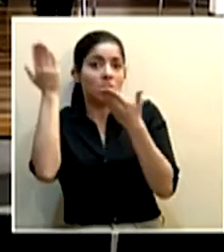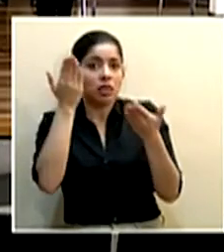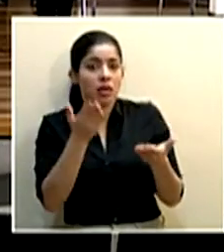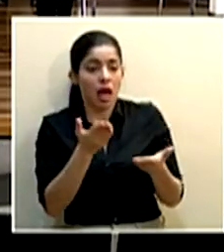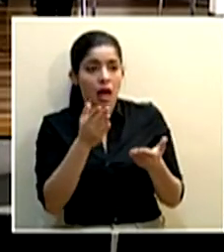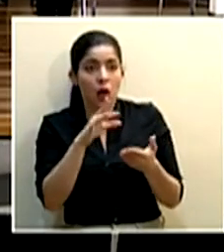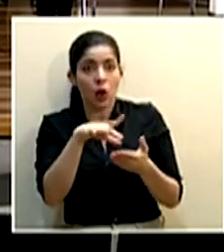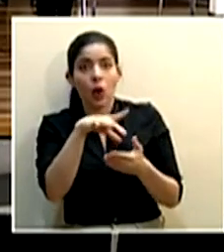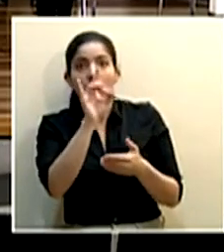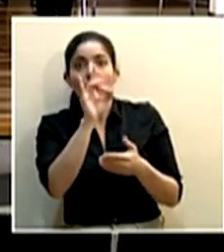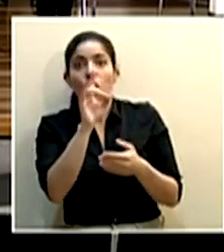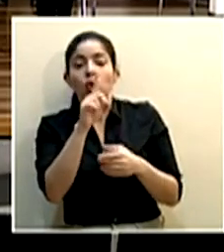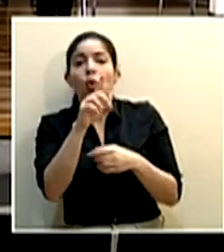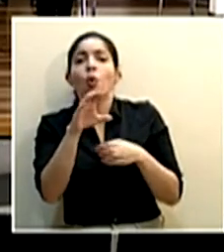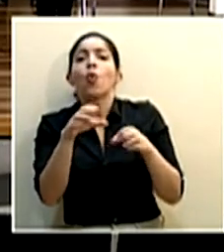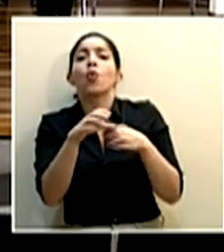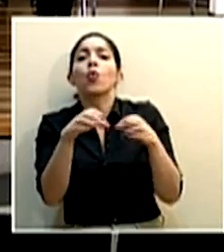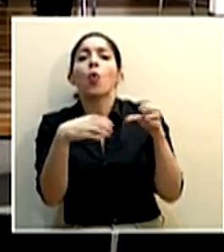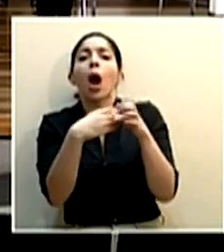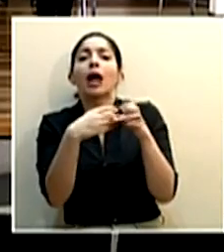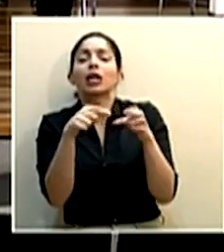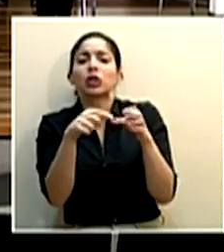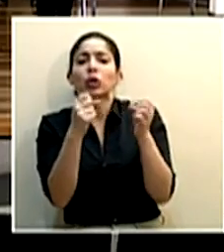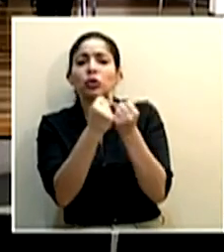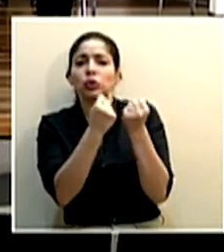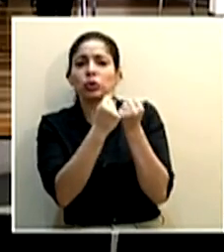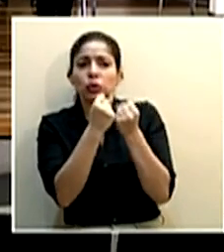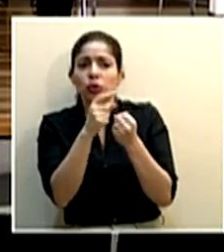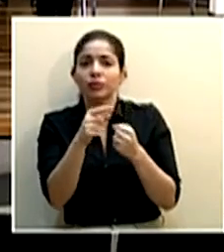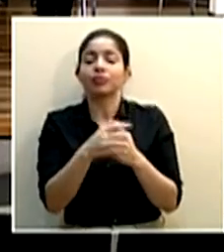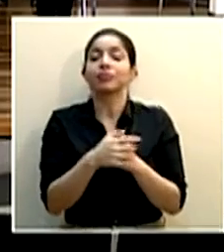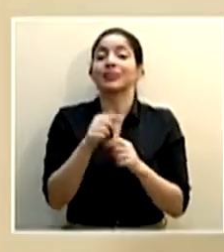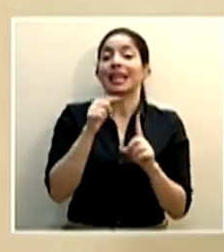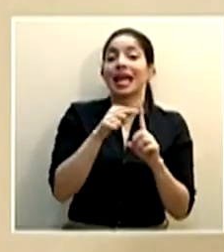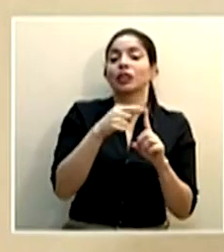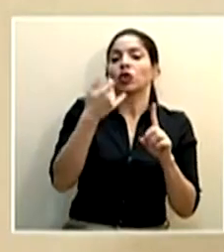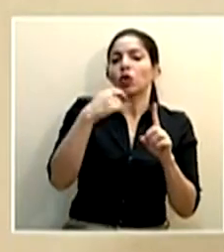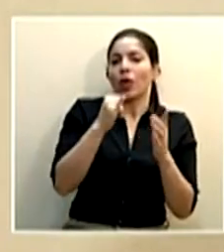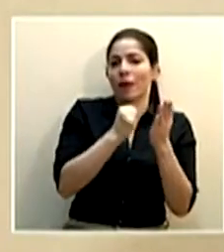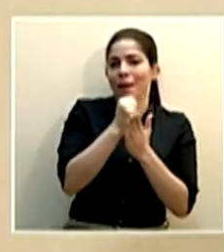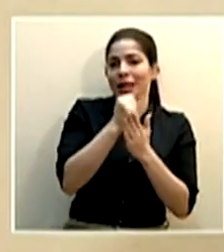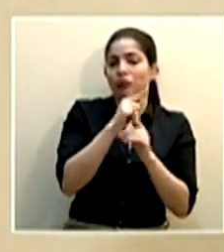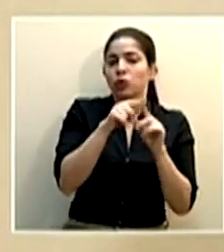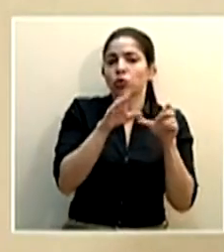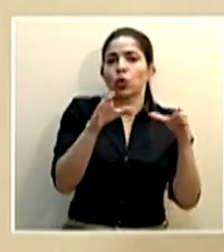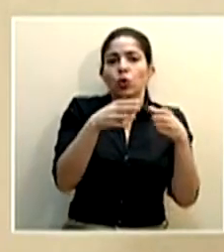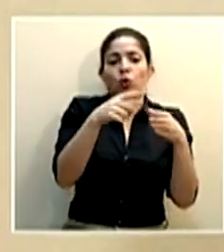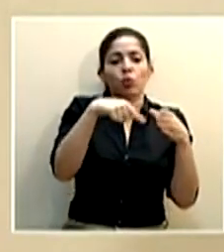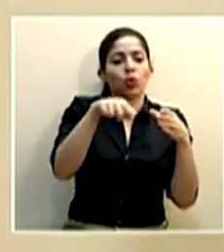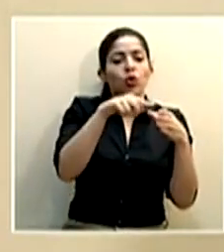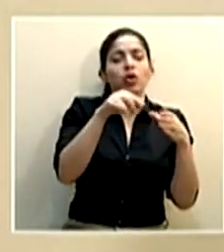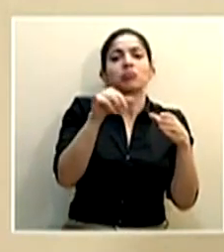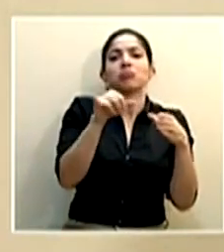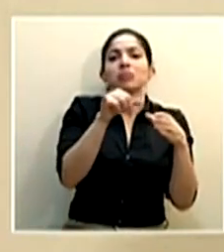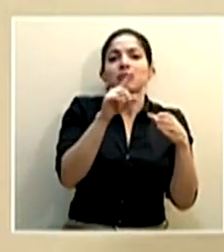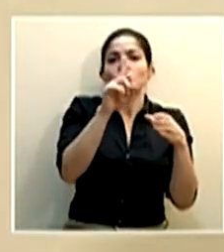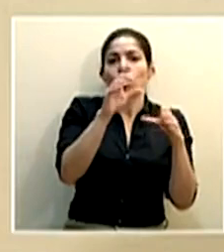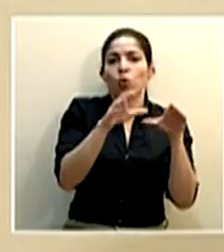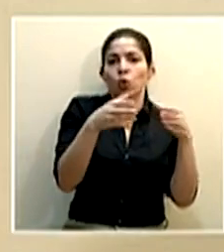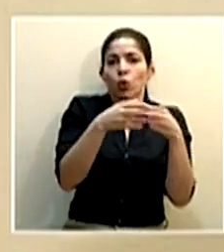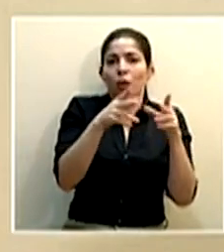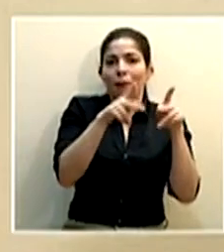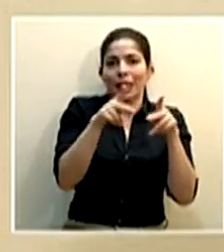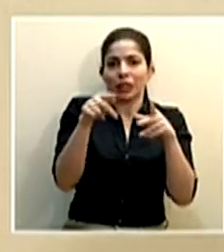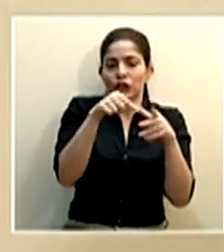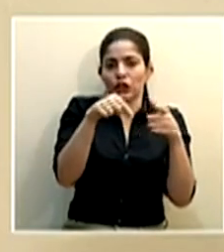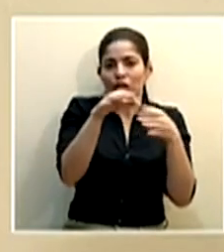detectaron en una cuartería si en esos casos el nexo está en investigación pero es un clúster todos son corresponden a un mismo grupo de personas